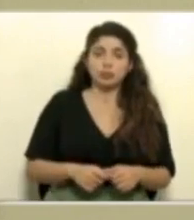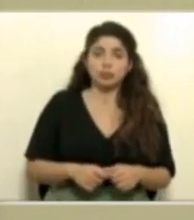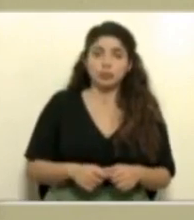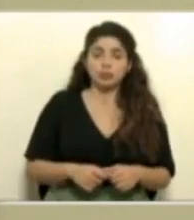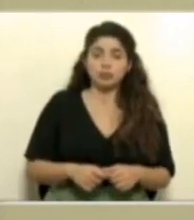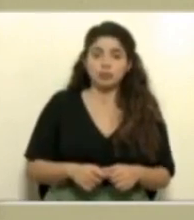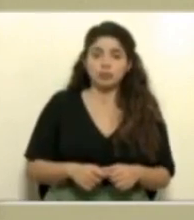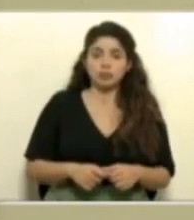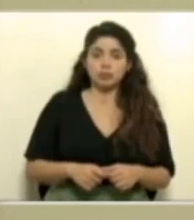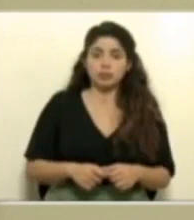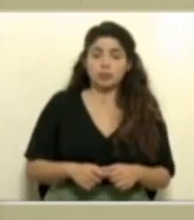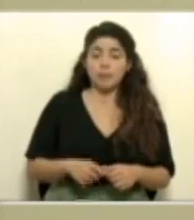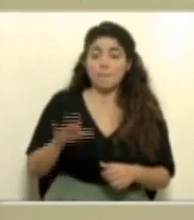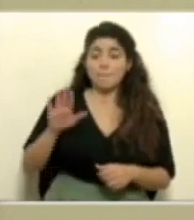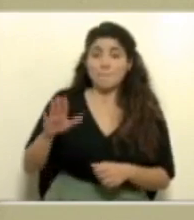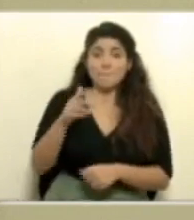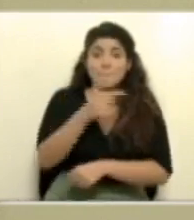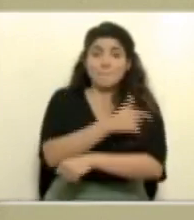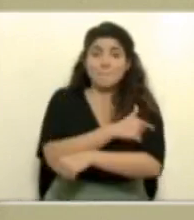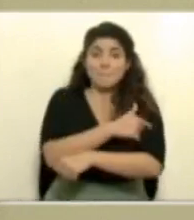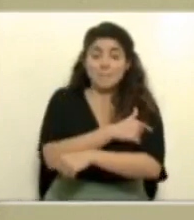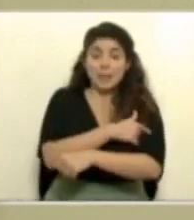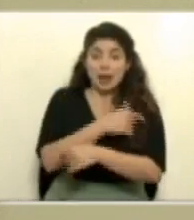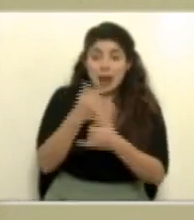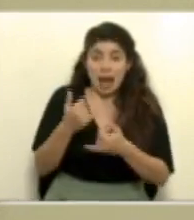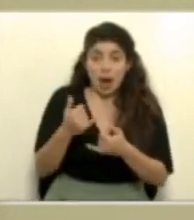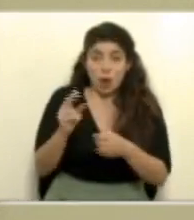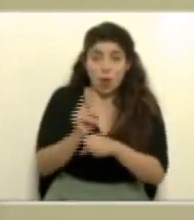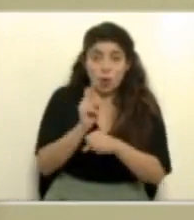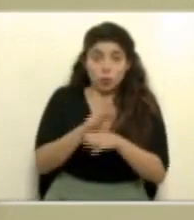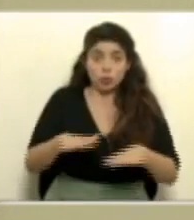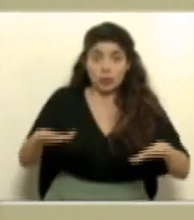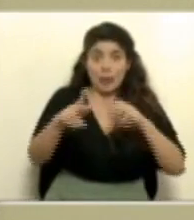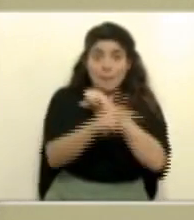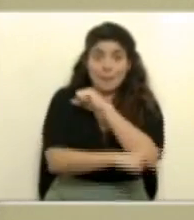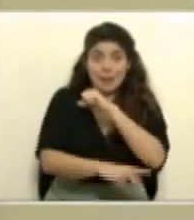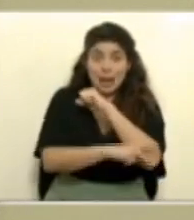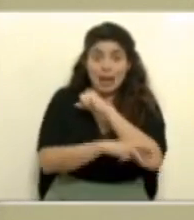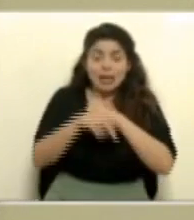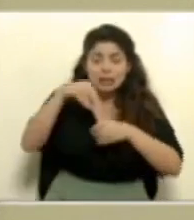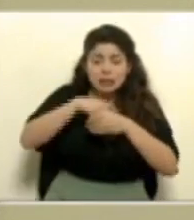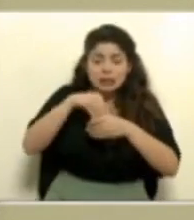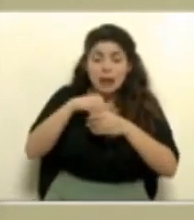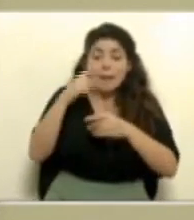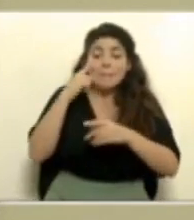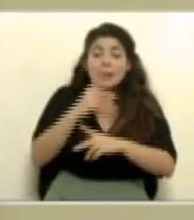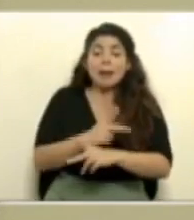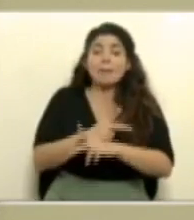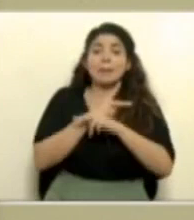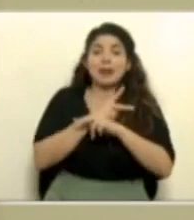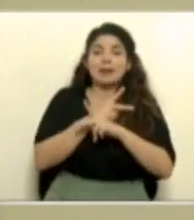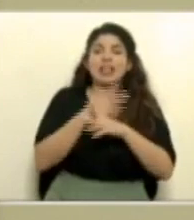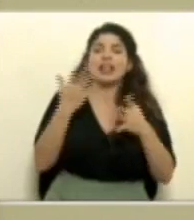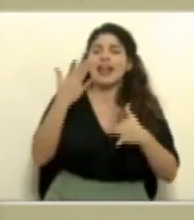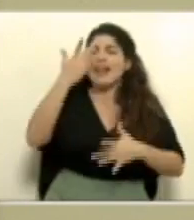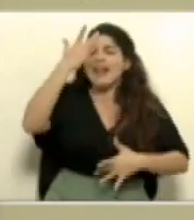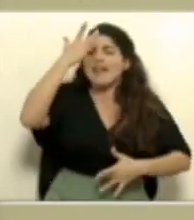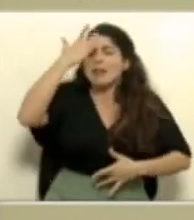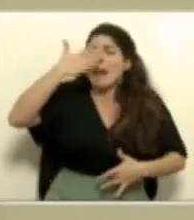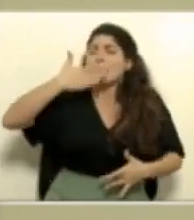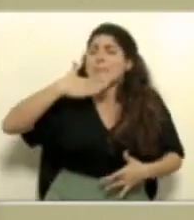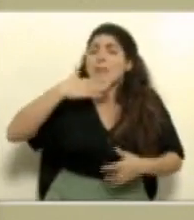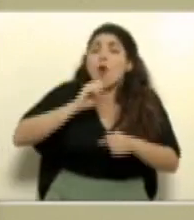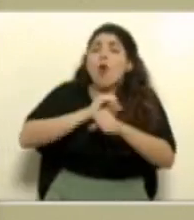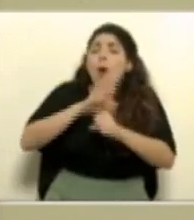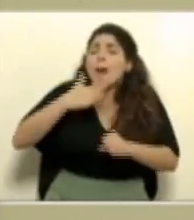que tienen en las vacunas que se están aplicando en nuestro país para prevenir la enfermedad grave, enfermedad